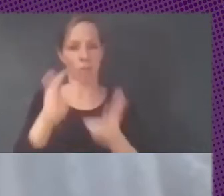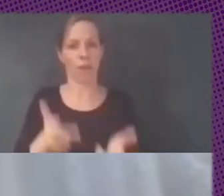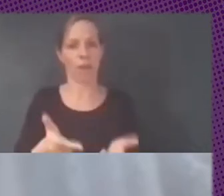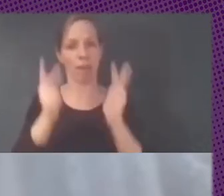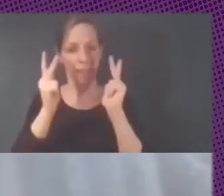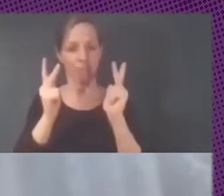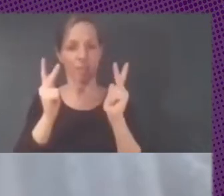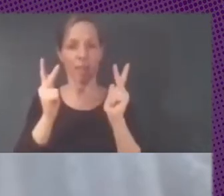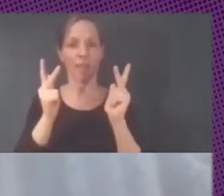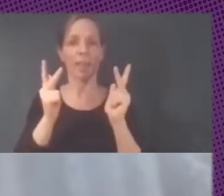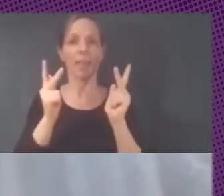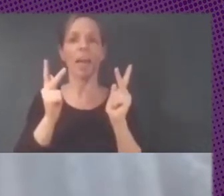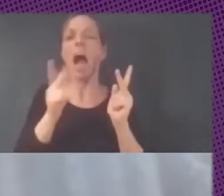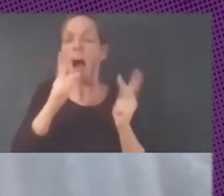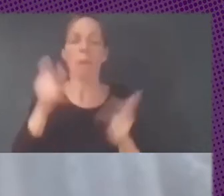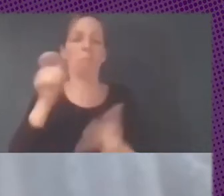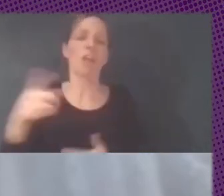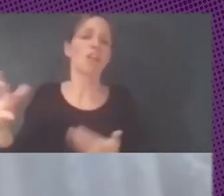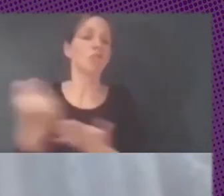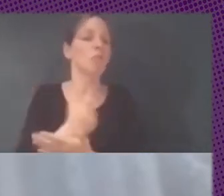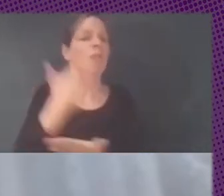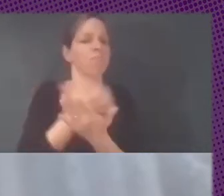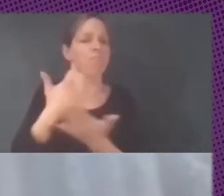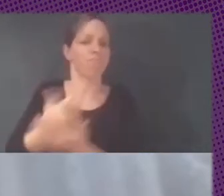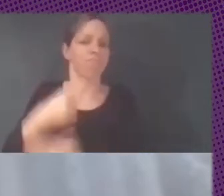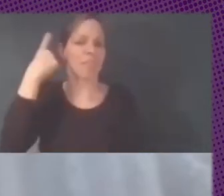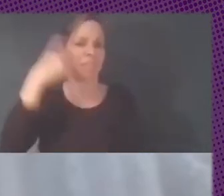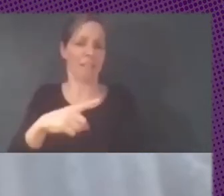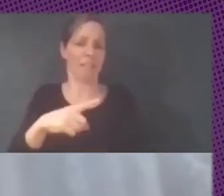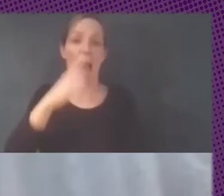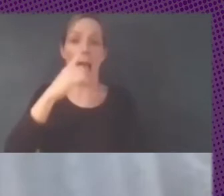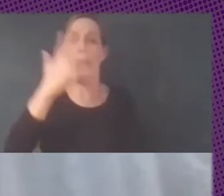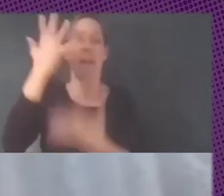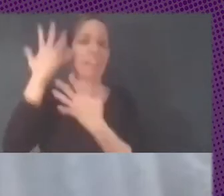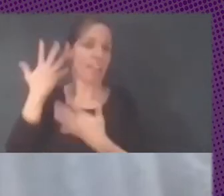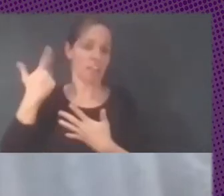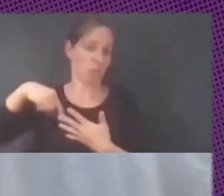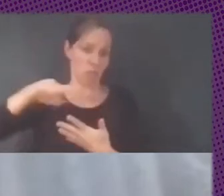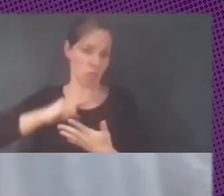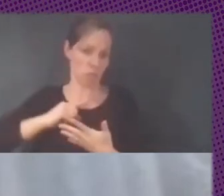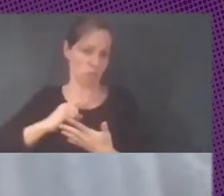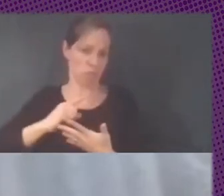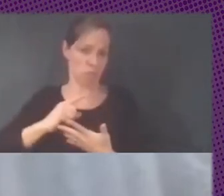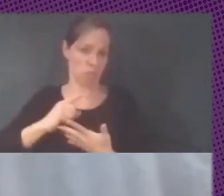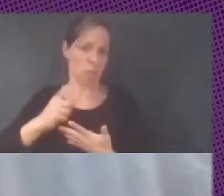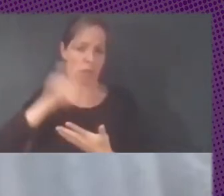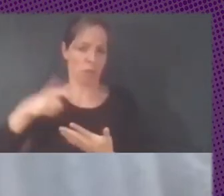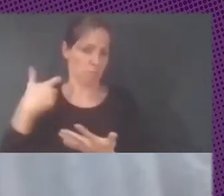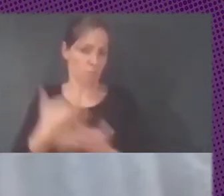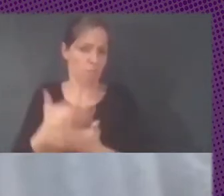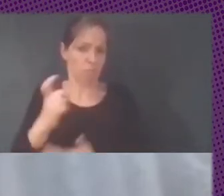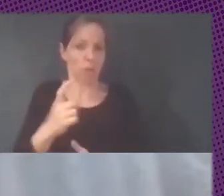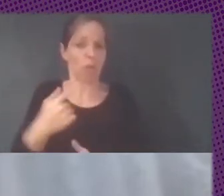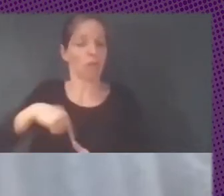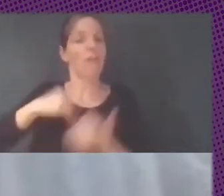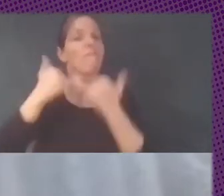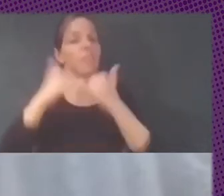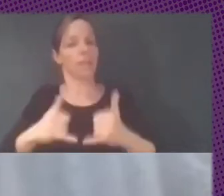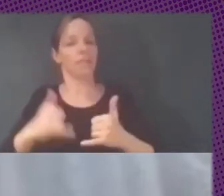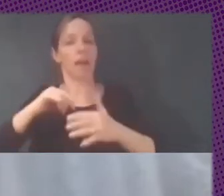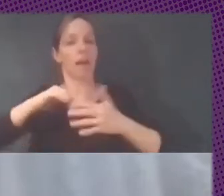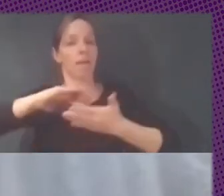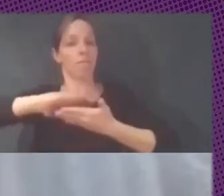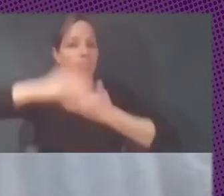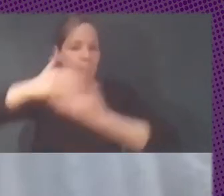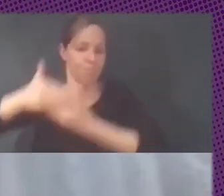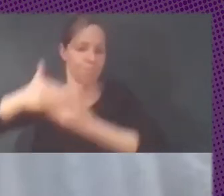instalar hace 10 años no sabían instalar Linux hacemos festivales de instalación la gente lleva su computadora nosotros le instalamos Linux